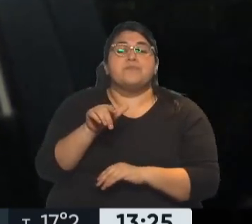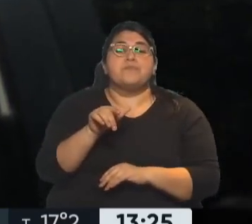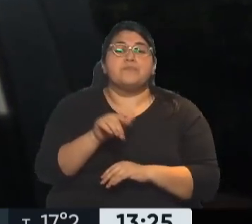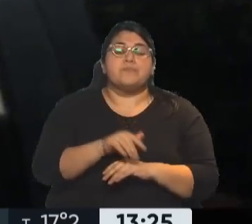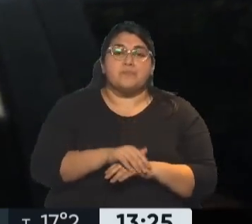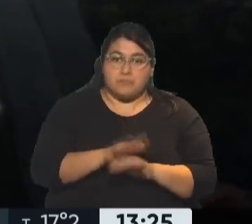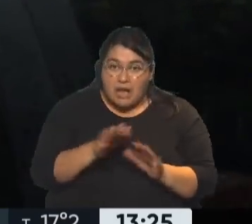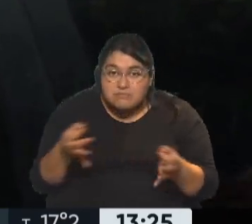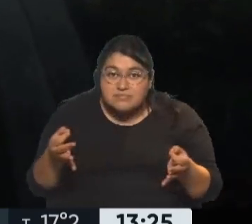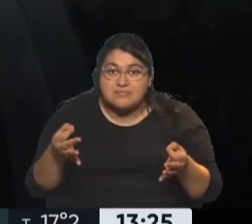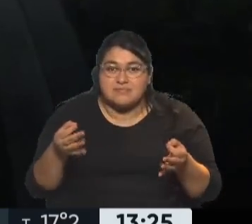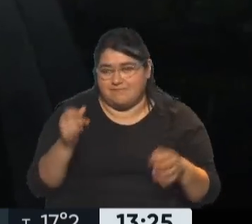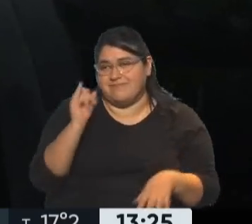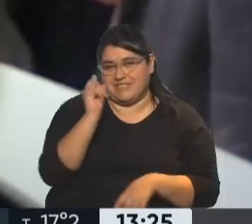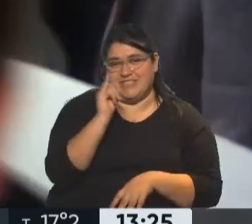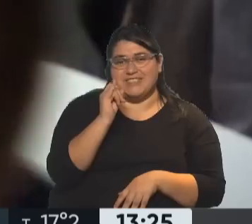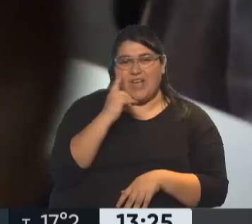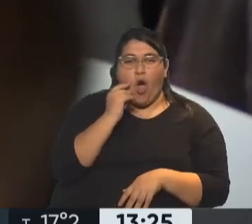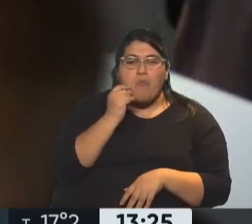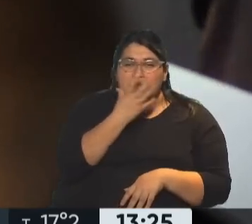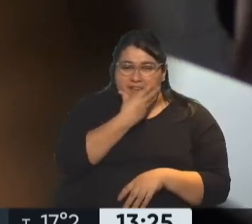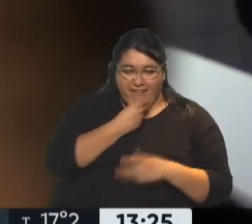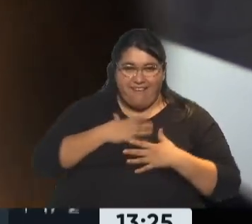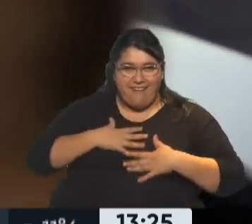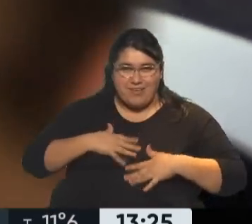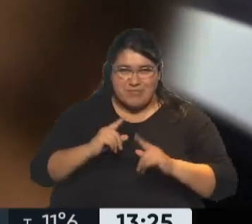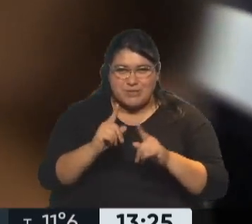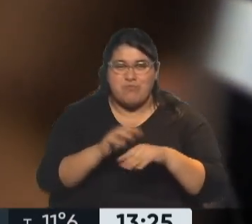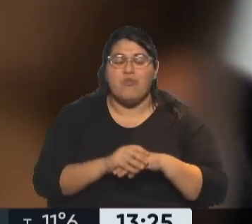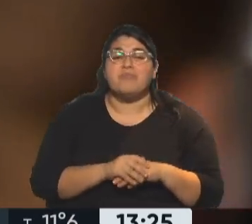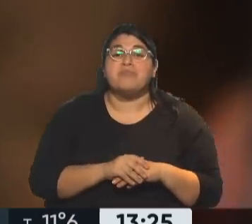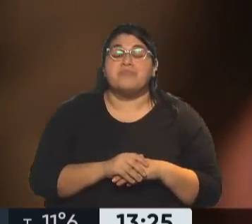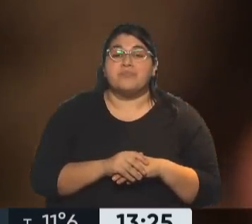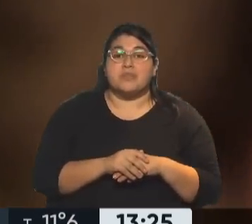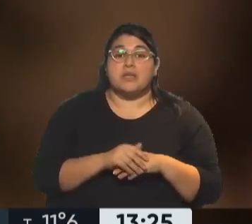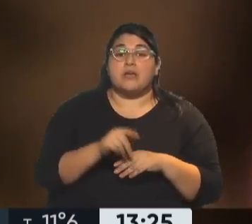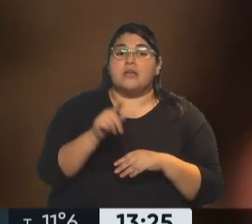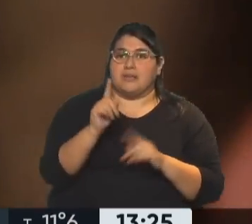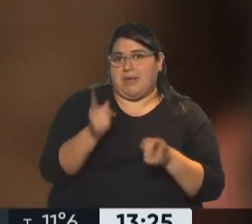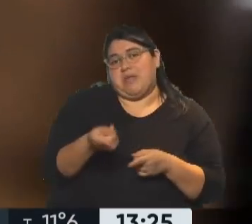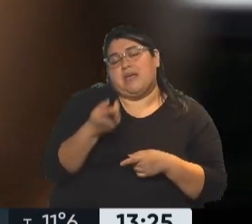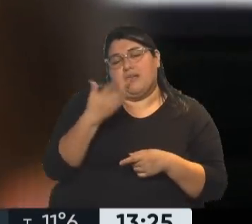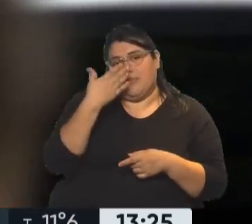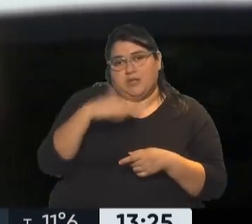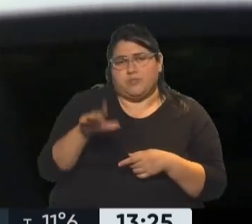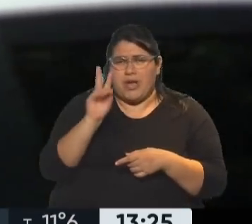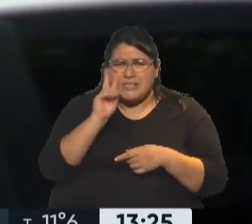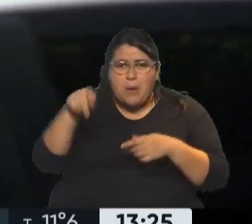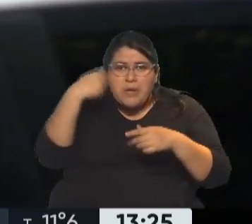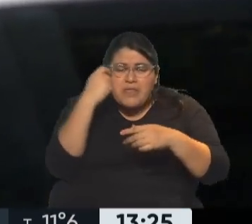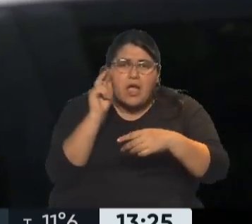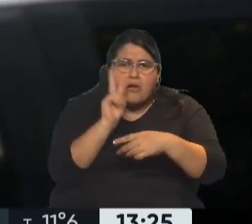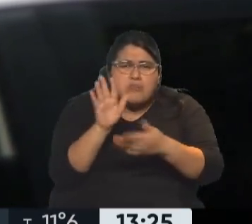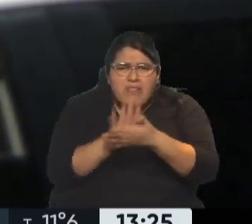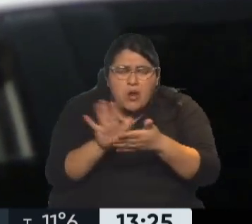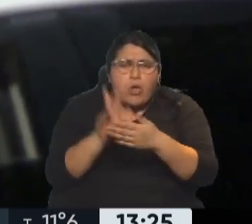¿Fue así? Fue así. Fue así. Incluso, después de verla varias veces, nos